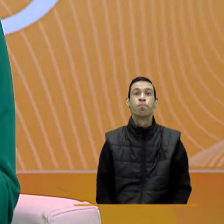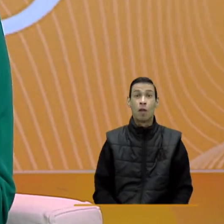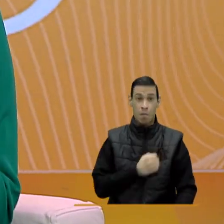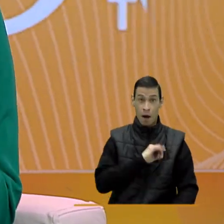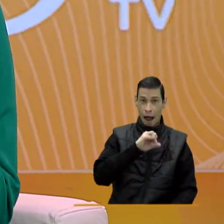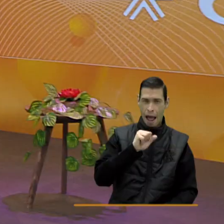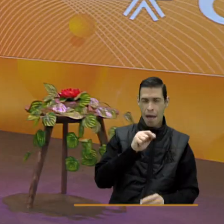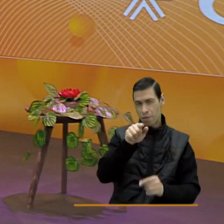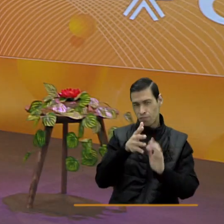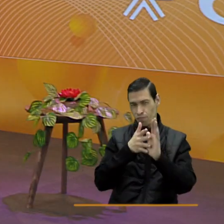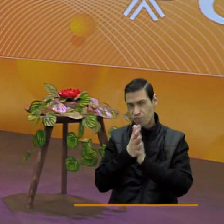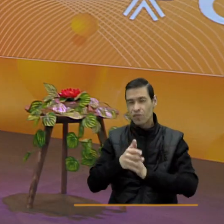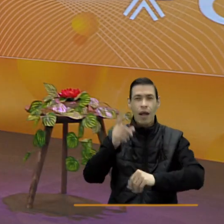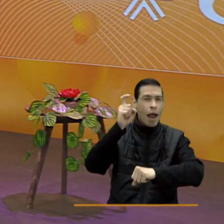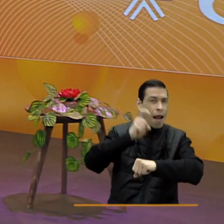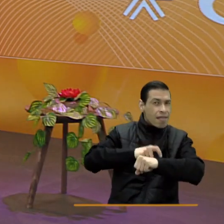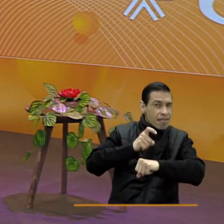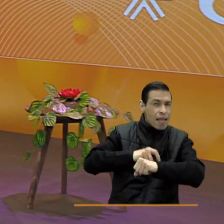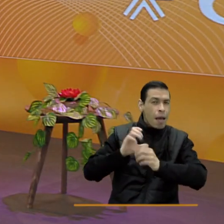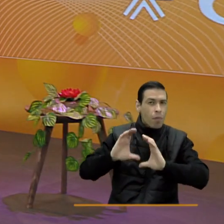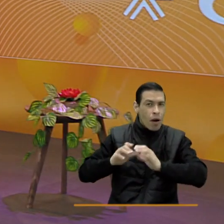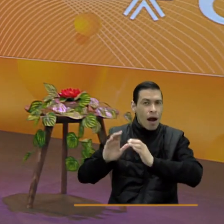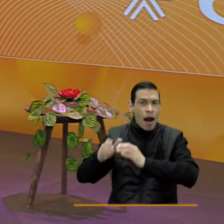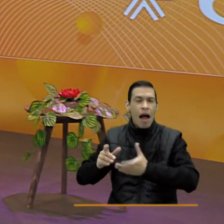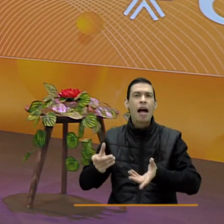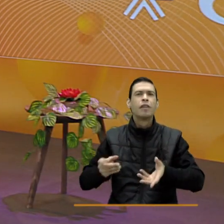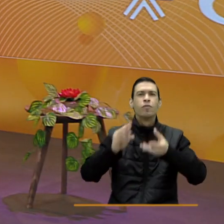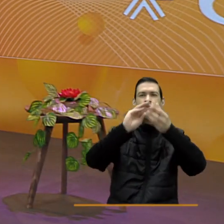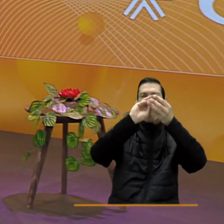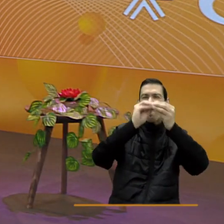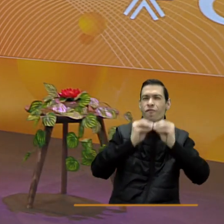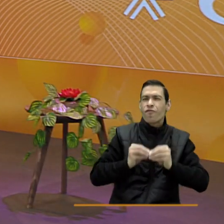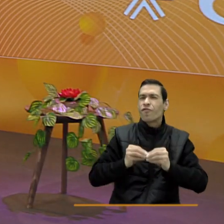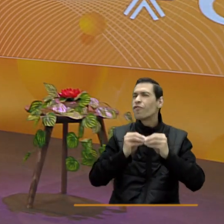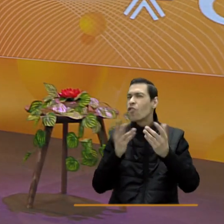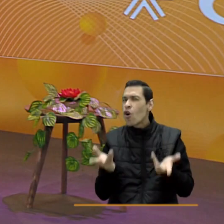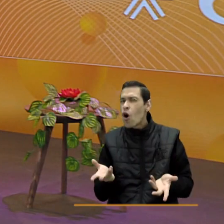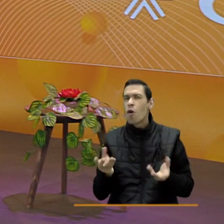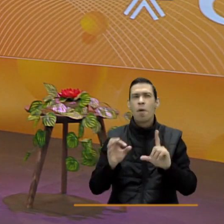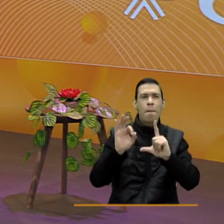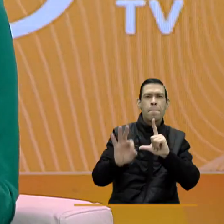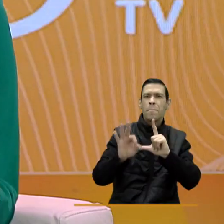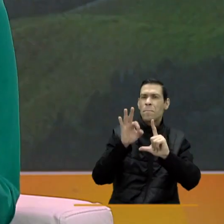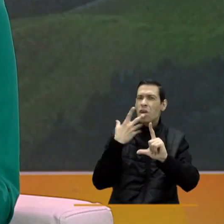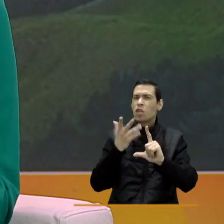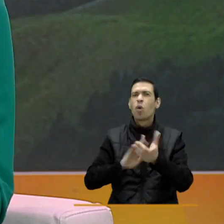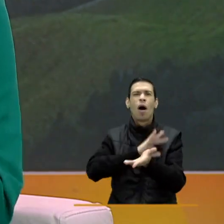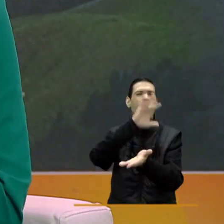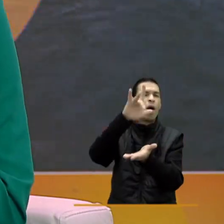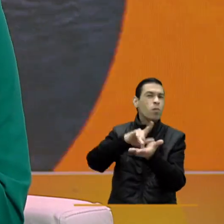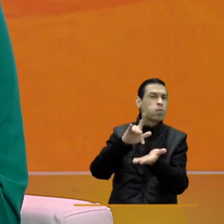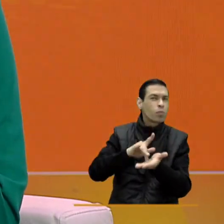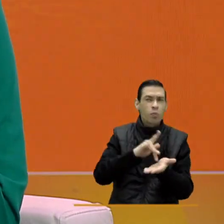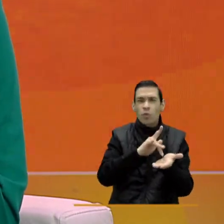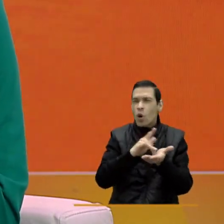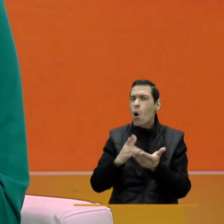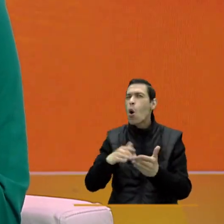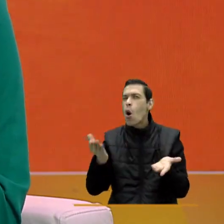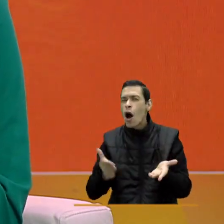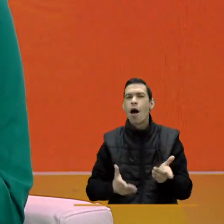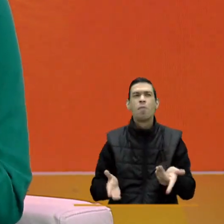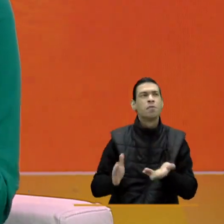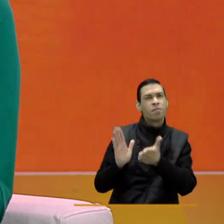cuéntanos cuánto tiempo duran estas clases, en qué modalidad las están dictando. Esto es virtual, también tienen presencial.